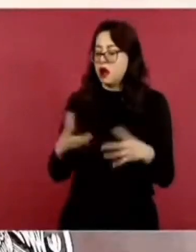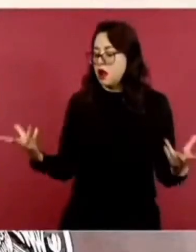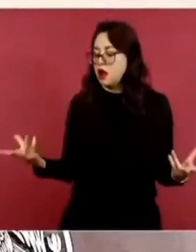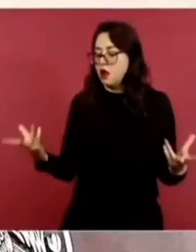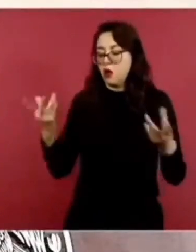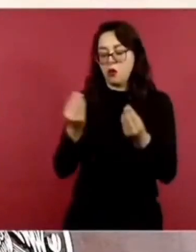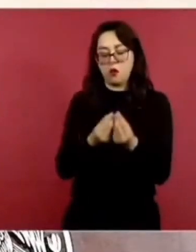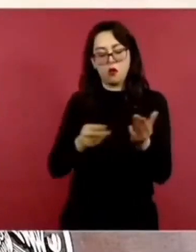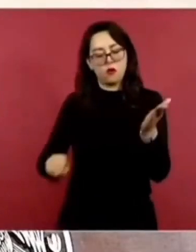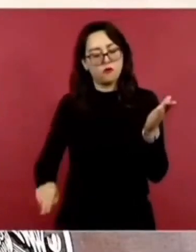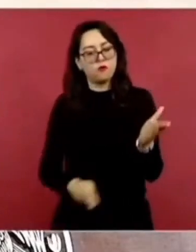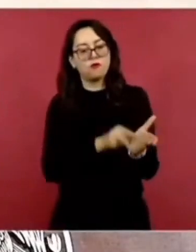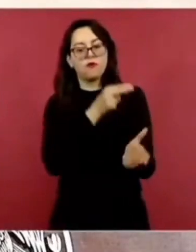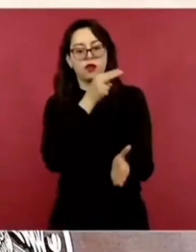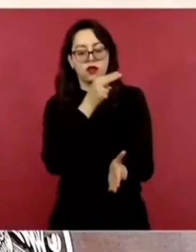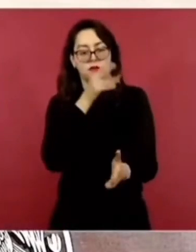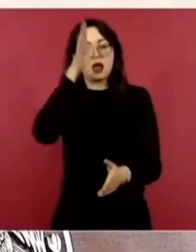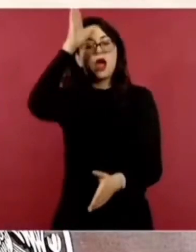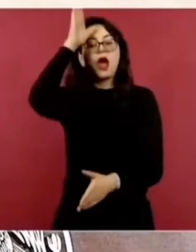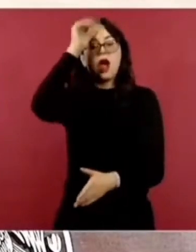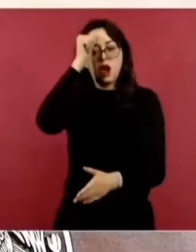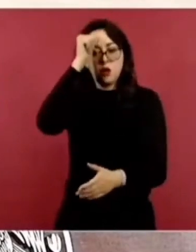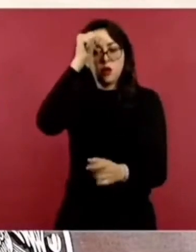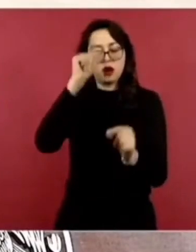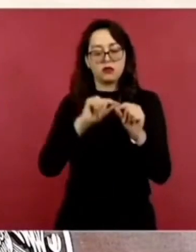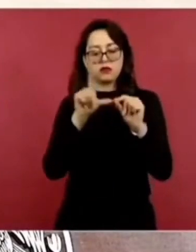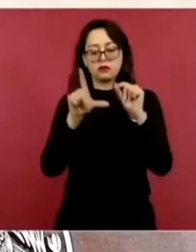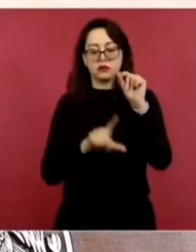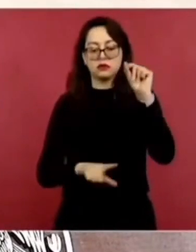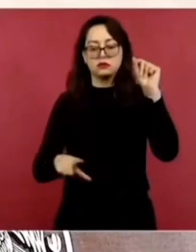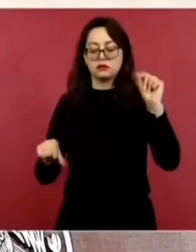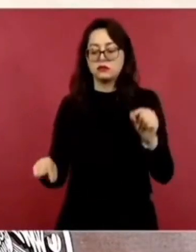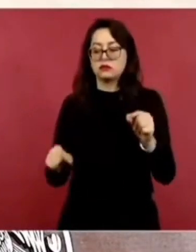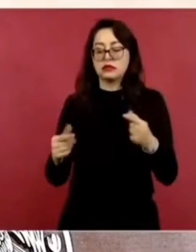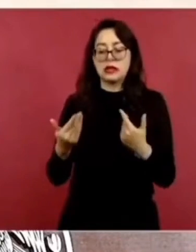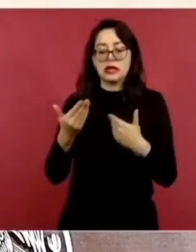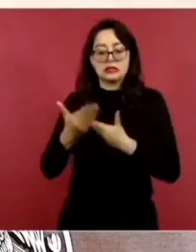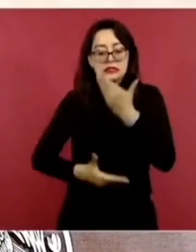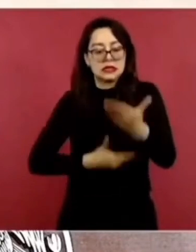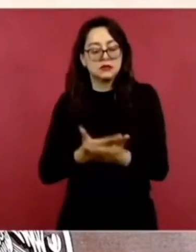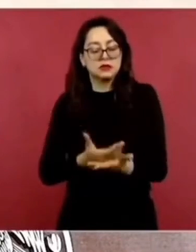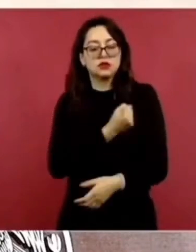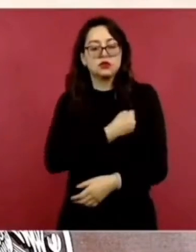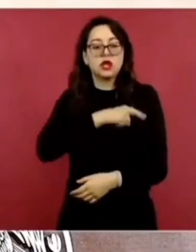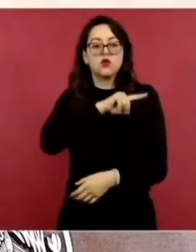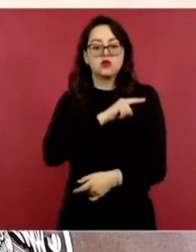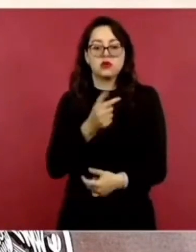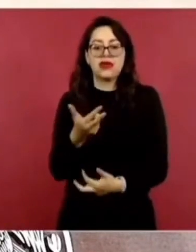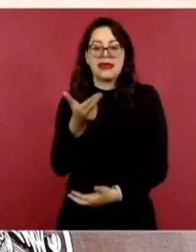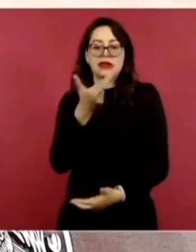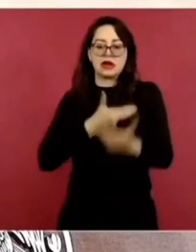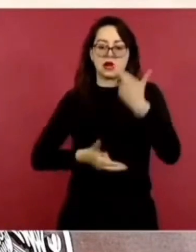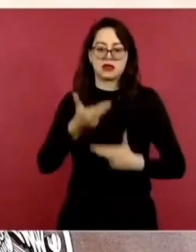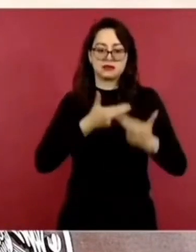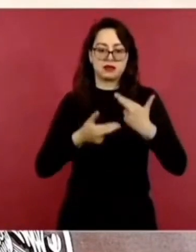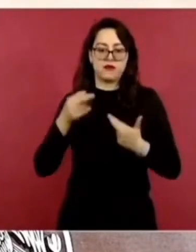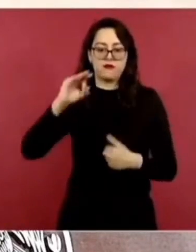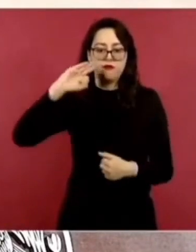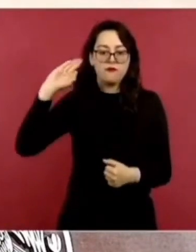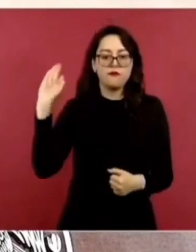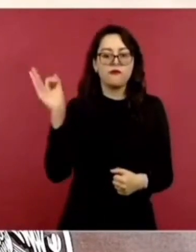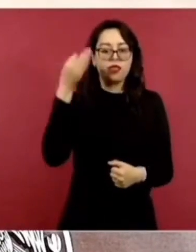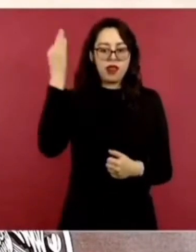Acuerdo Nacional de la Federalización de los Servicios de Salud. Esto significa